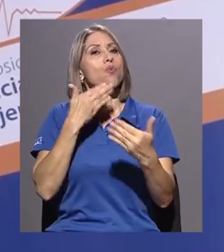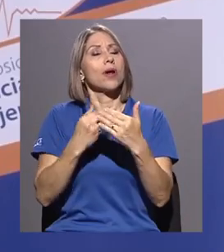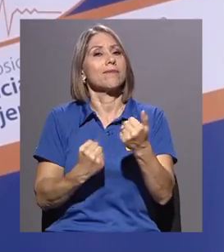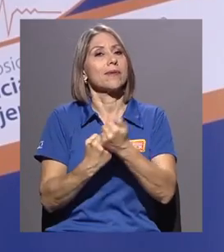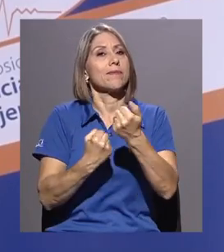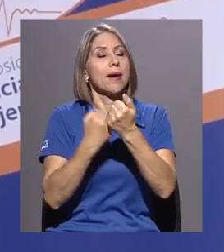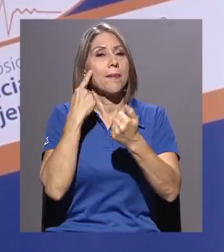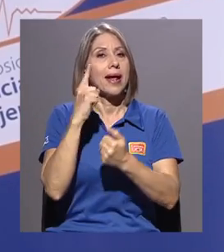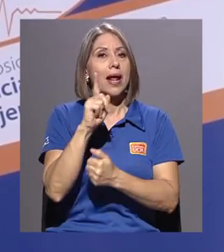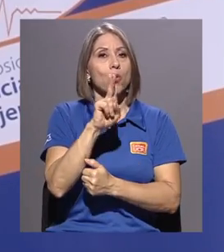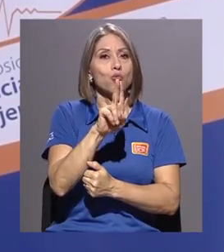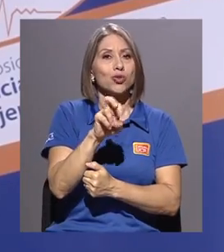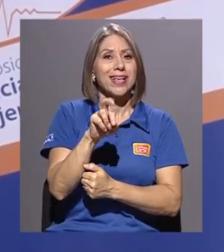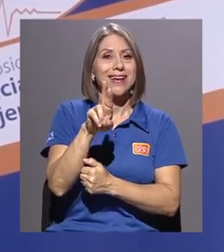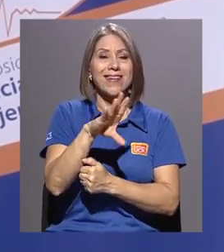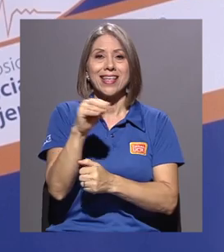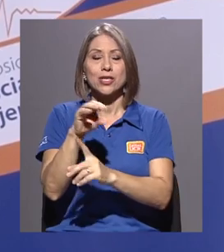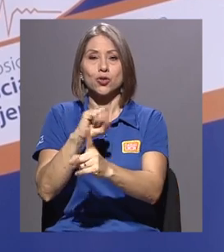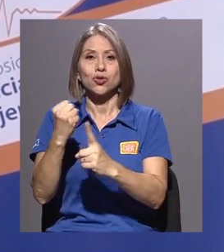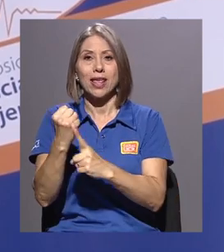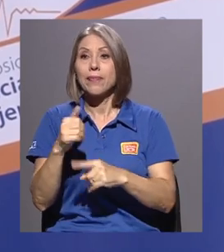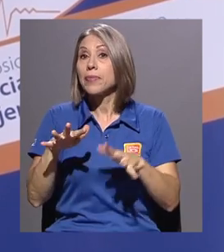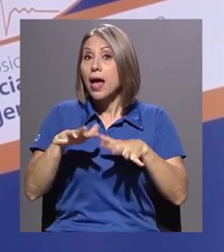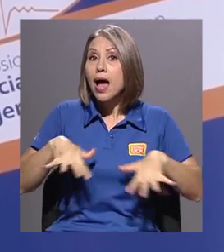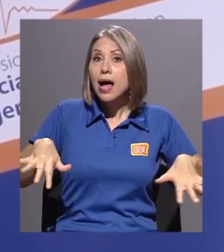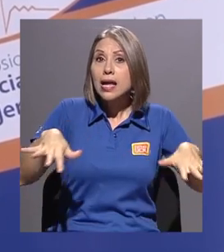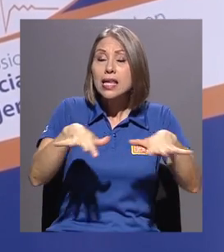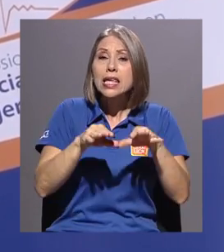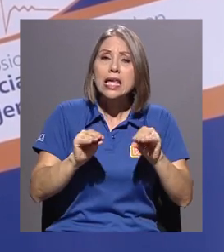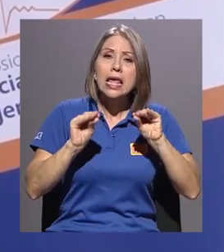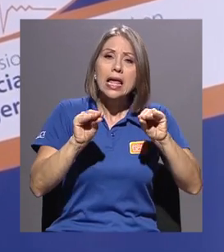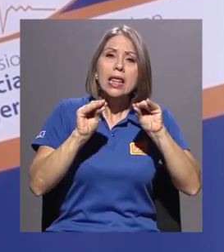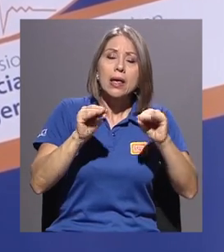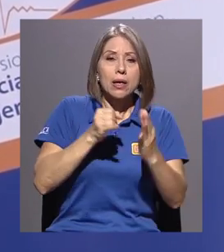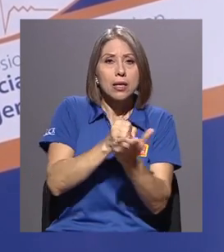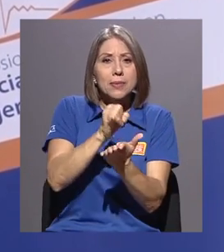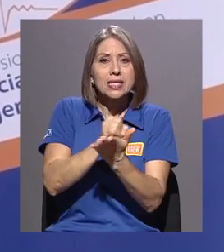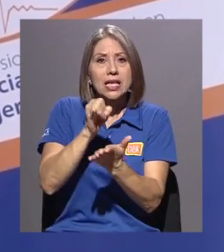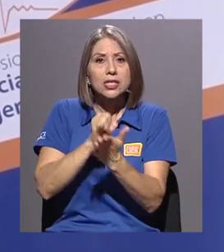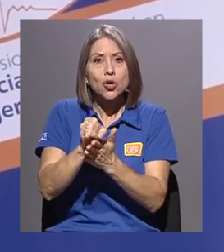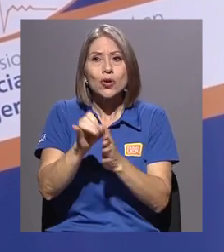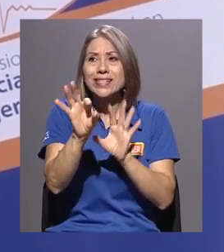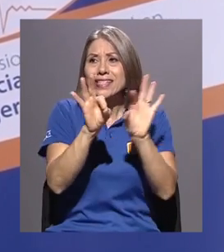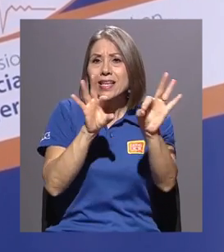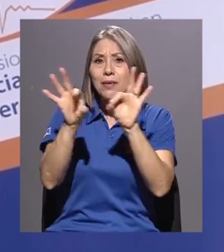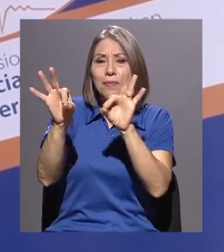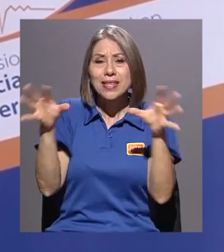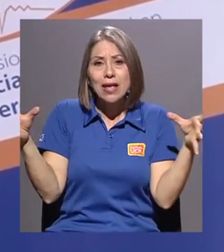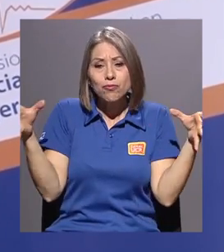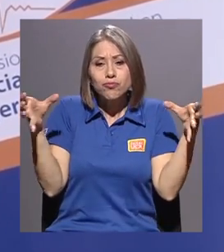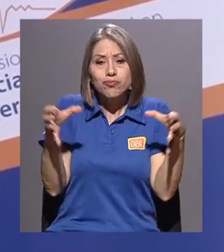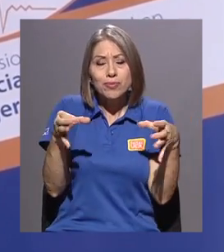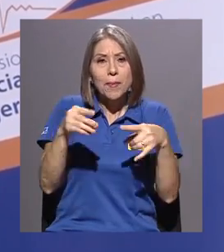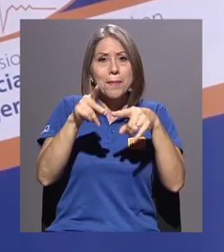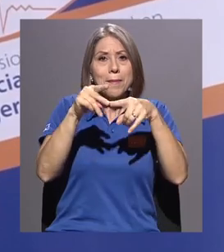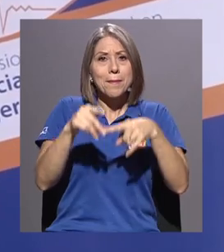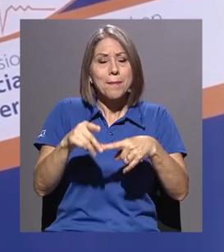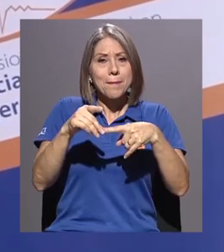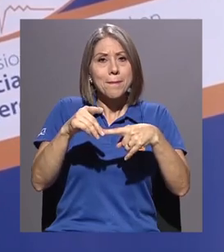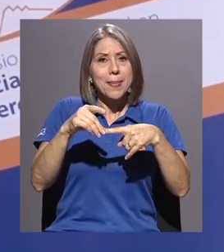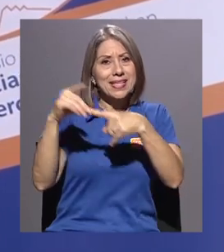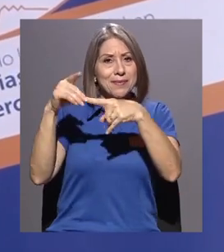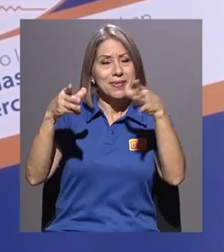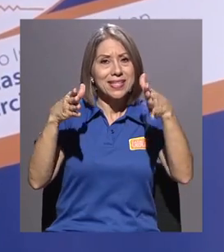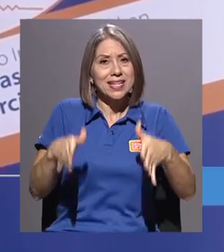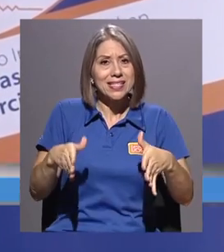Es un espacio académico de investigación donde se reúnen, se invitan expertos, especialistas en el campo nacional e internacional,